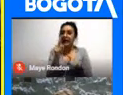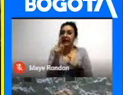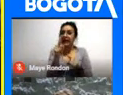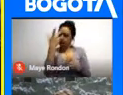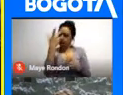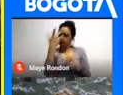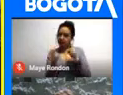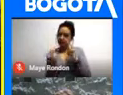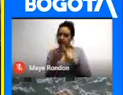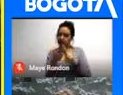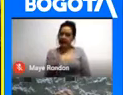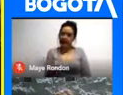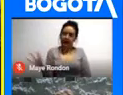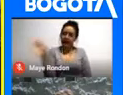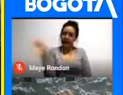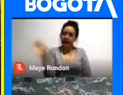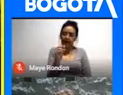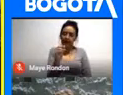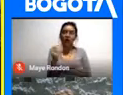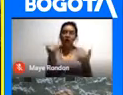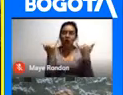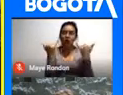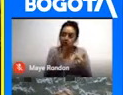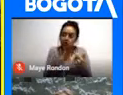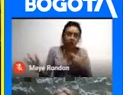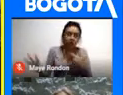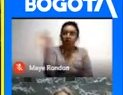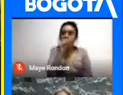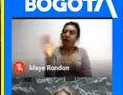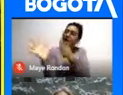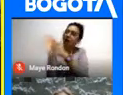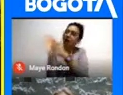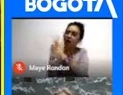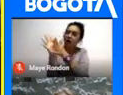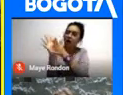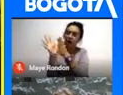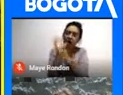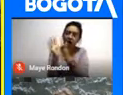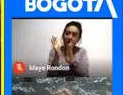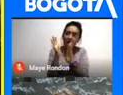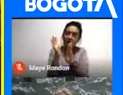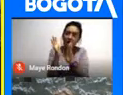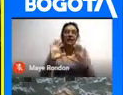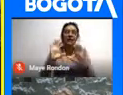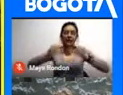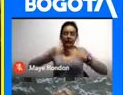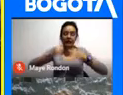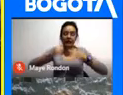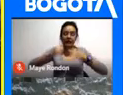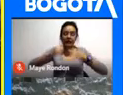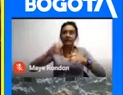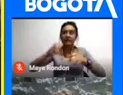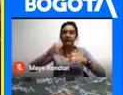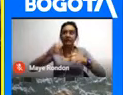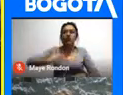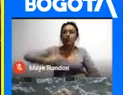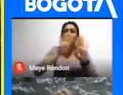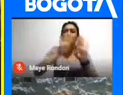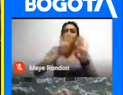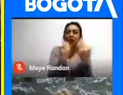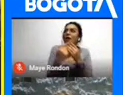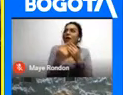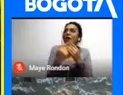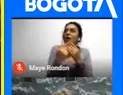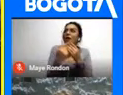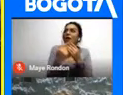Totalmente Lo que a todos Nos han contado En las clases De historia En los colegios Y en todas partes